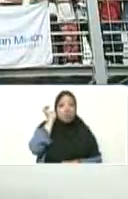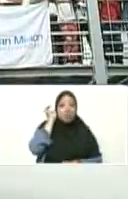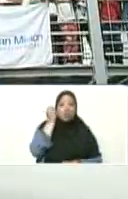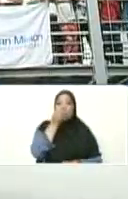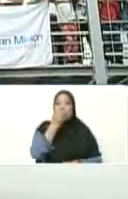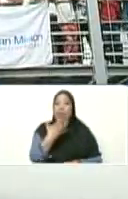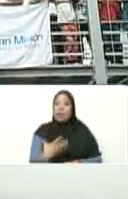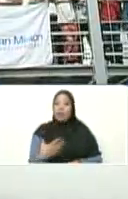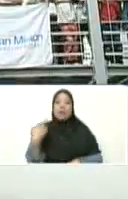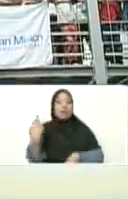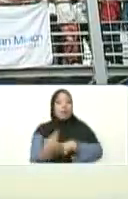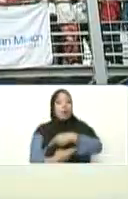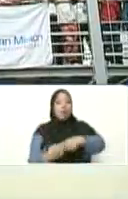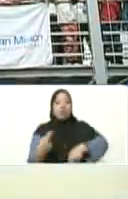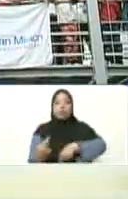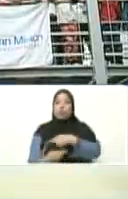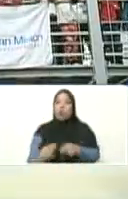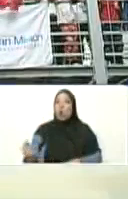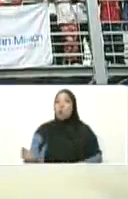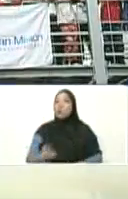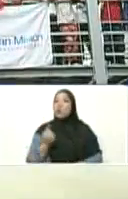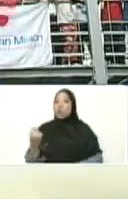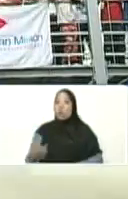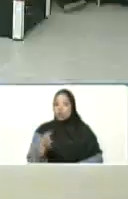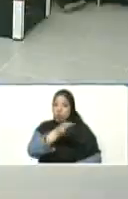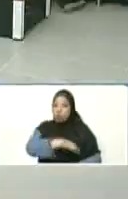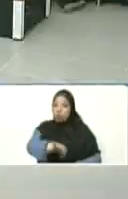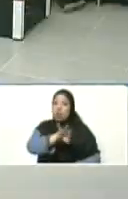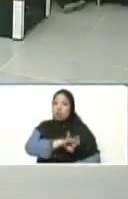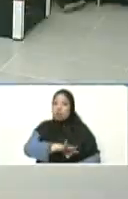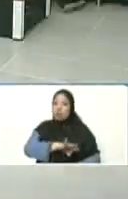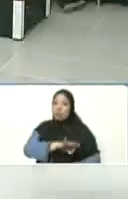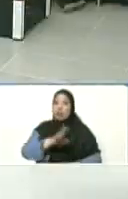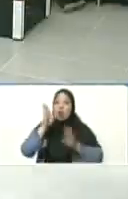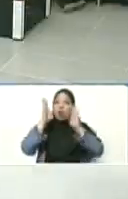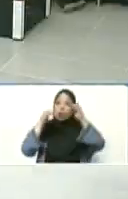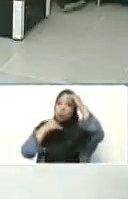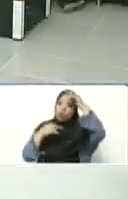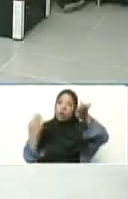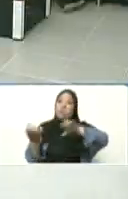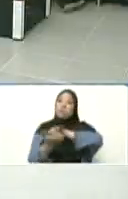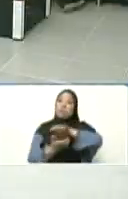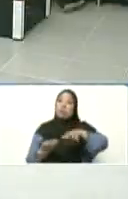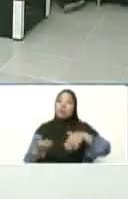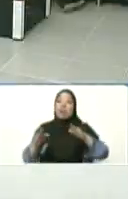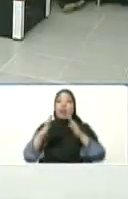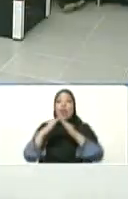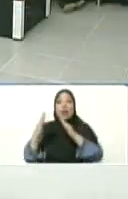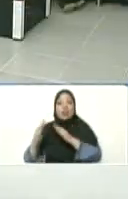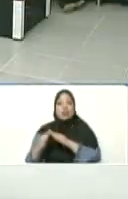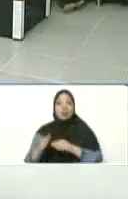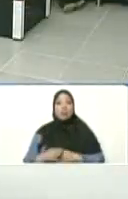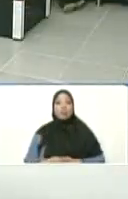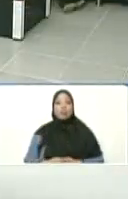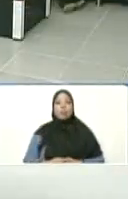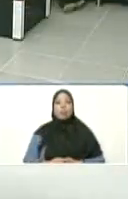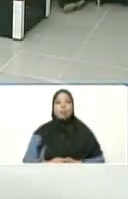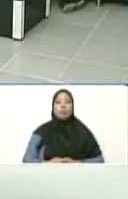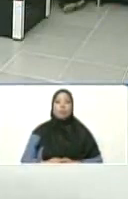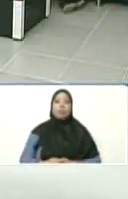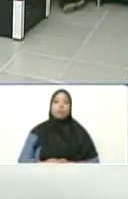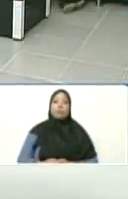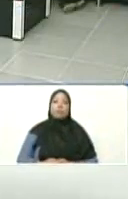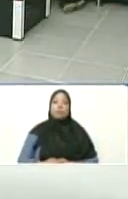Bueno, solo en revolución, solo en socialismo es posible atender y resolver el tema de la vivienda. Fíjense ustedes,